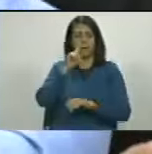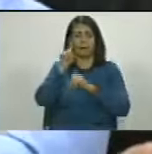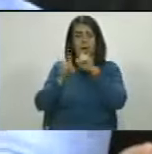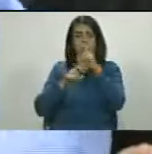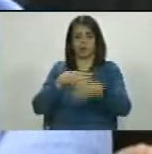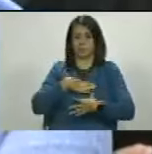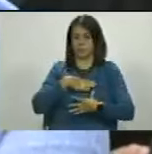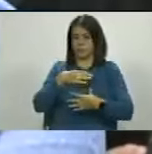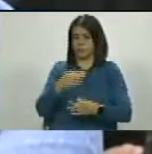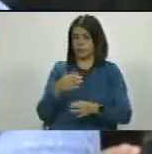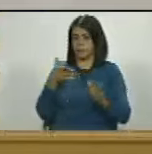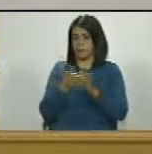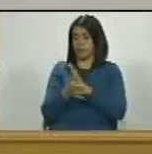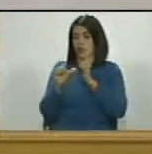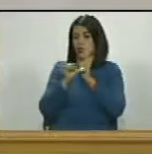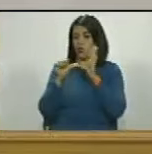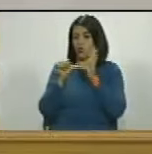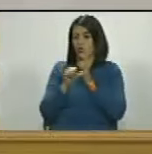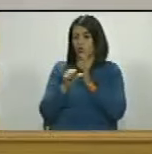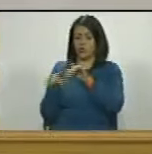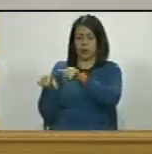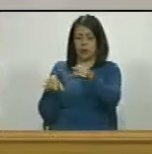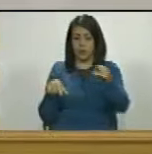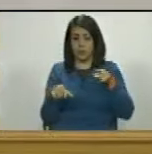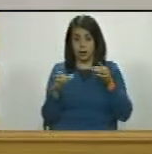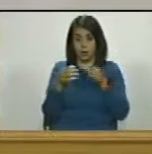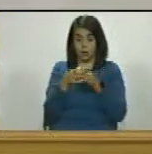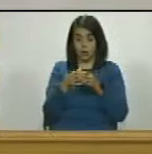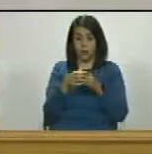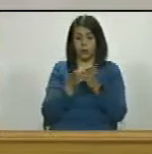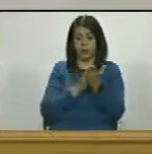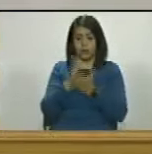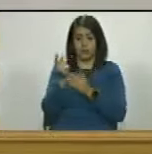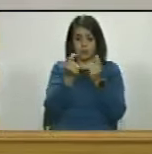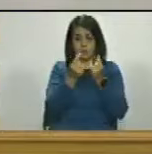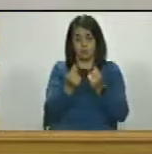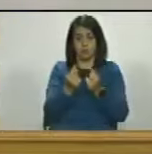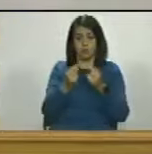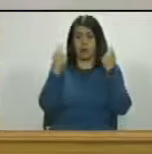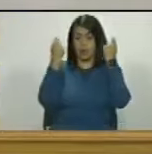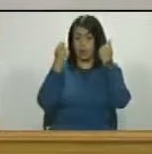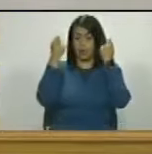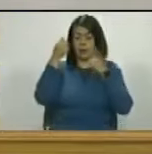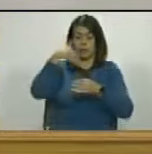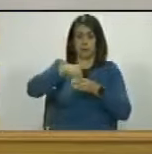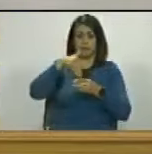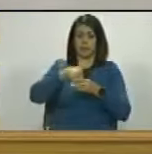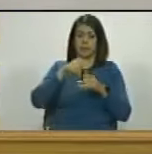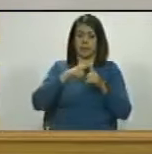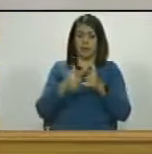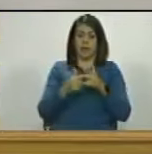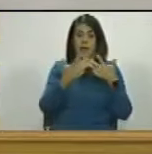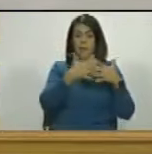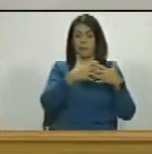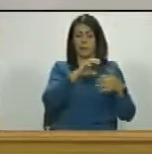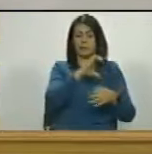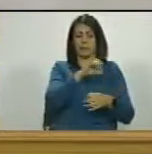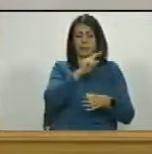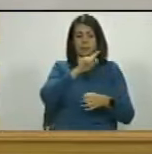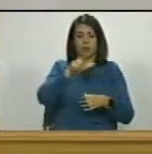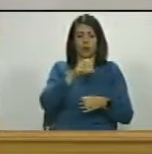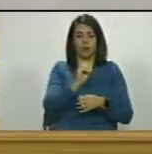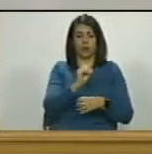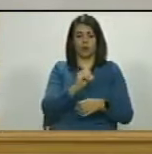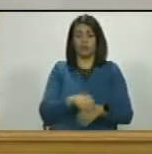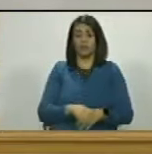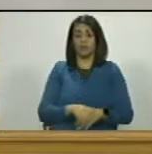interesante sería de dónde va a sacar ese partido los recursos para financiar sus campañas electorales de la empresa Citgo de dónde más